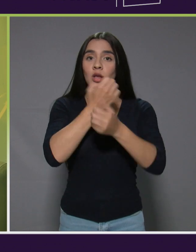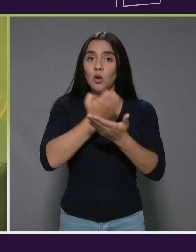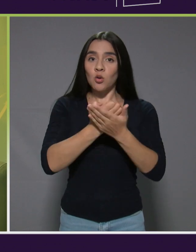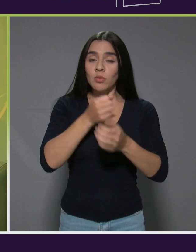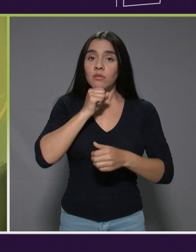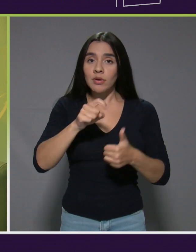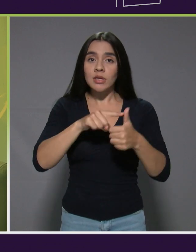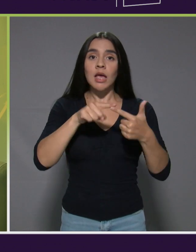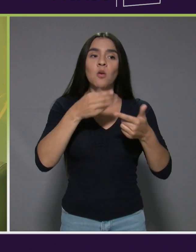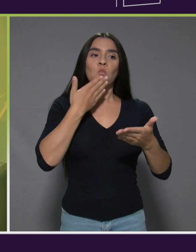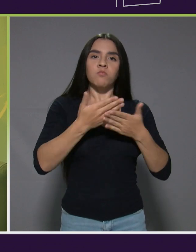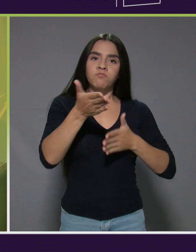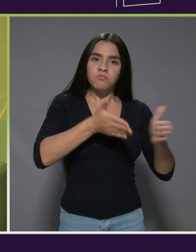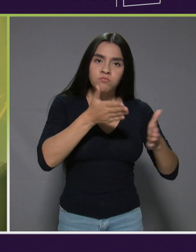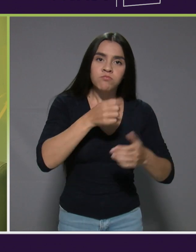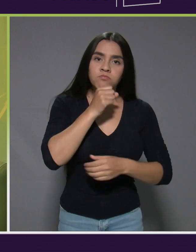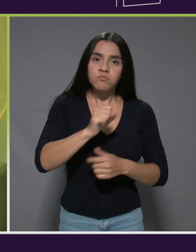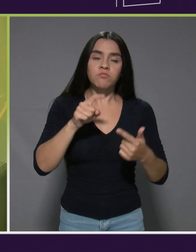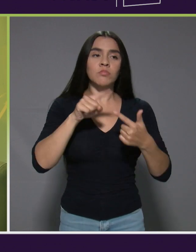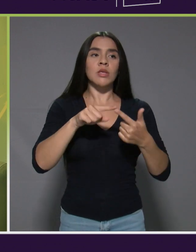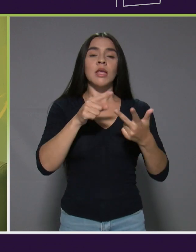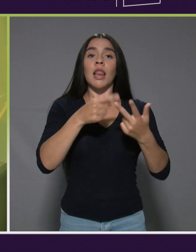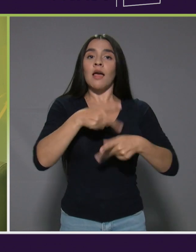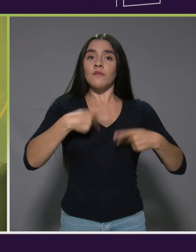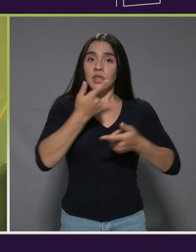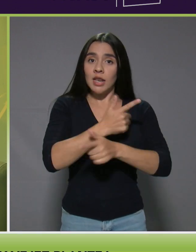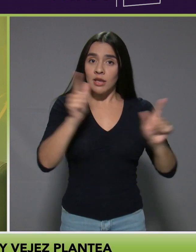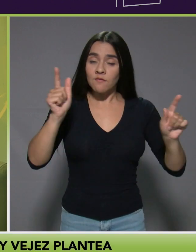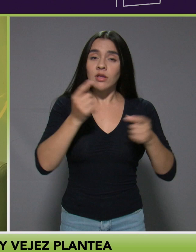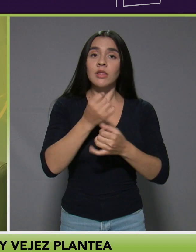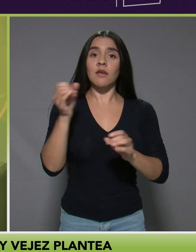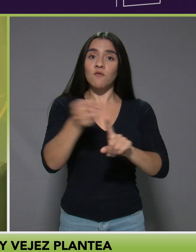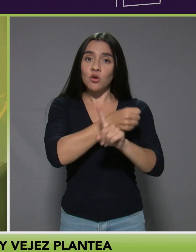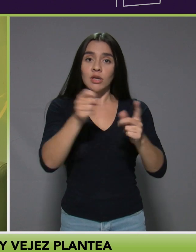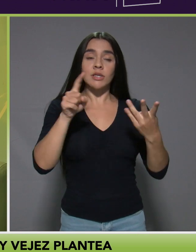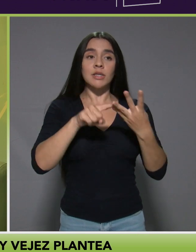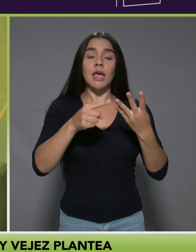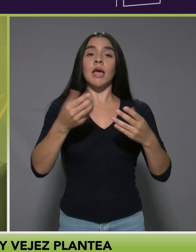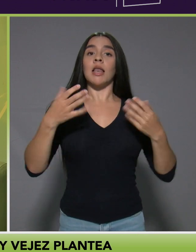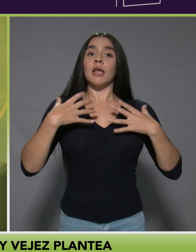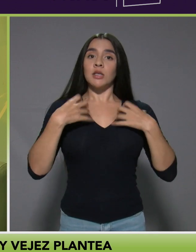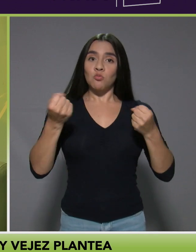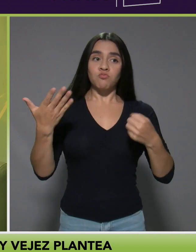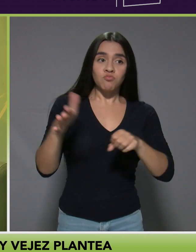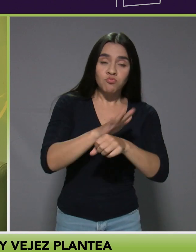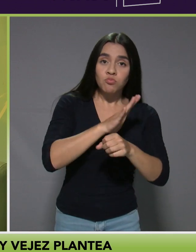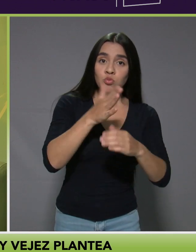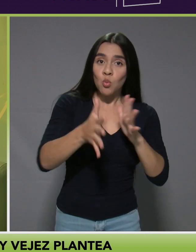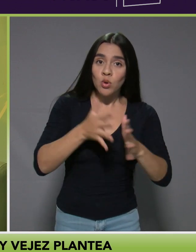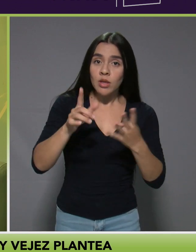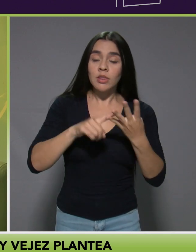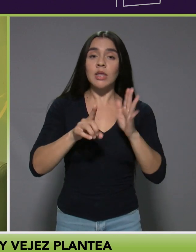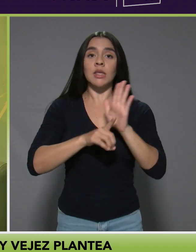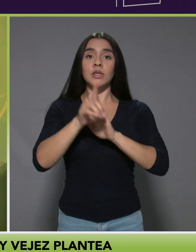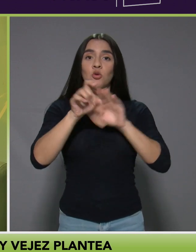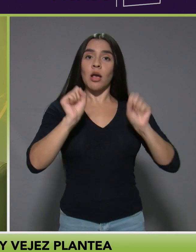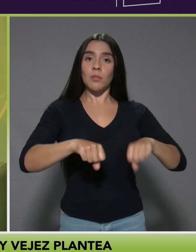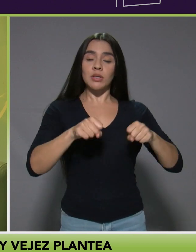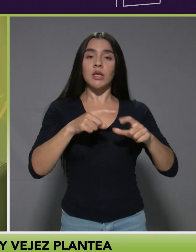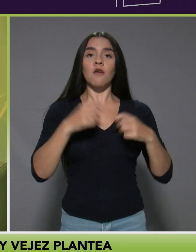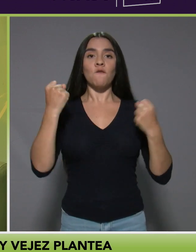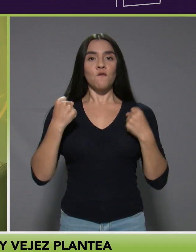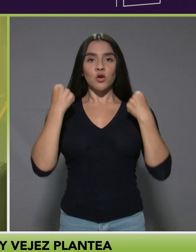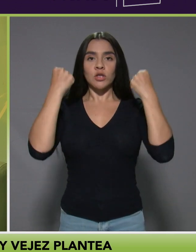el buen trato en la vejez y la vida libre de violencia, la atención integral en salud y los cuidados, desarrollo de capacidades y el